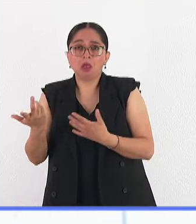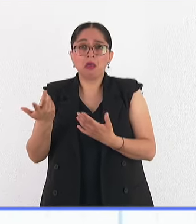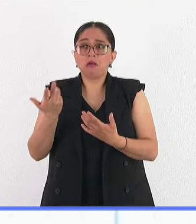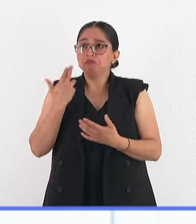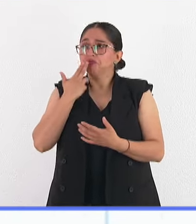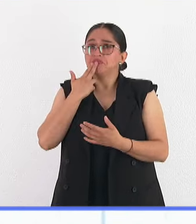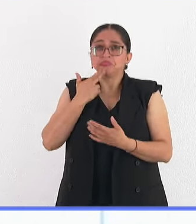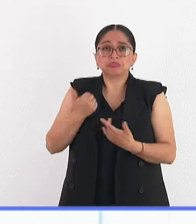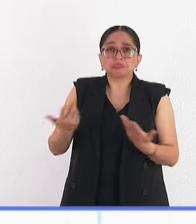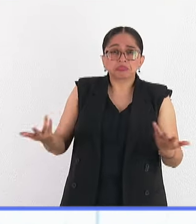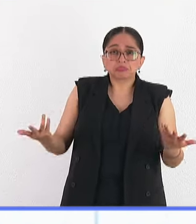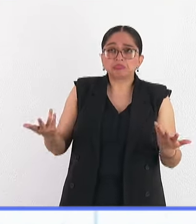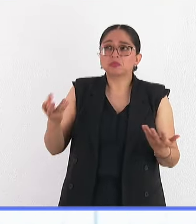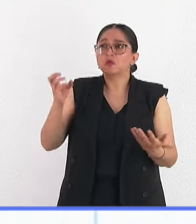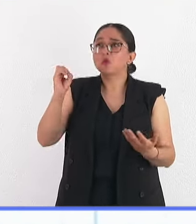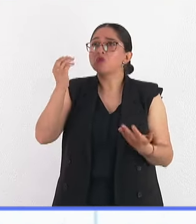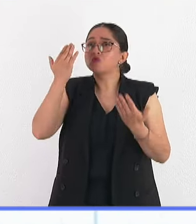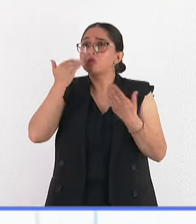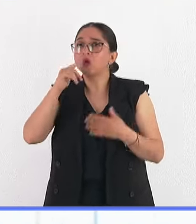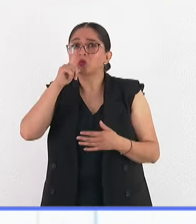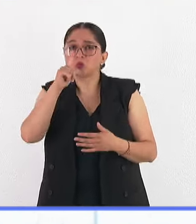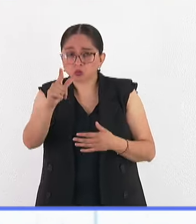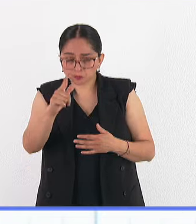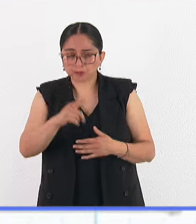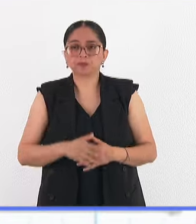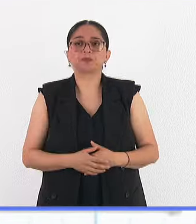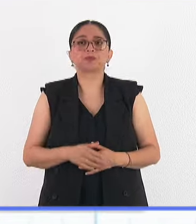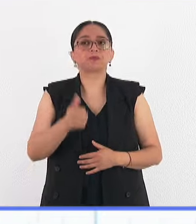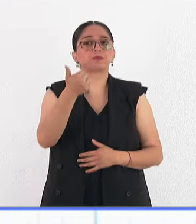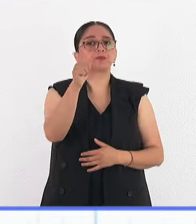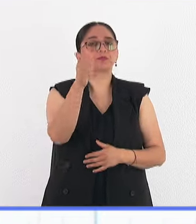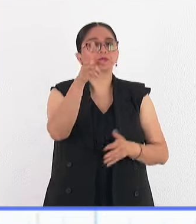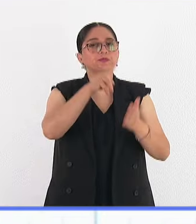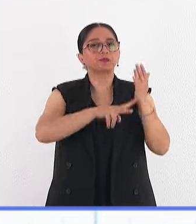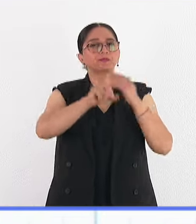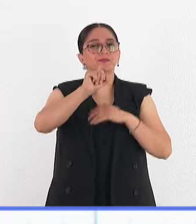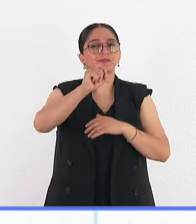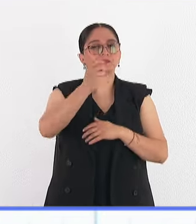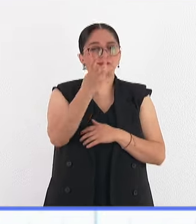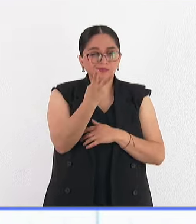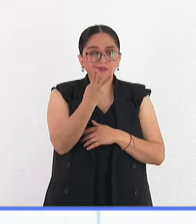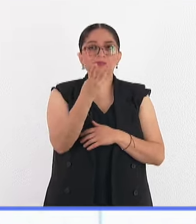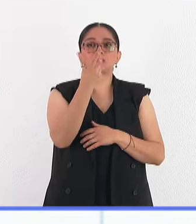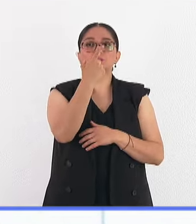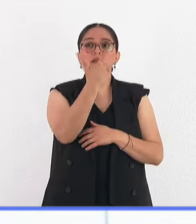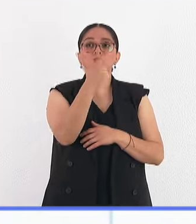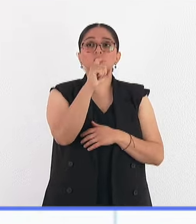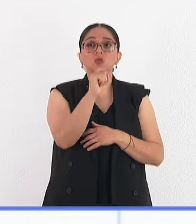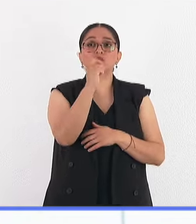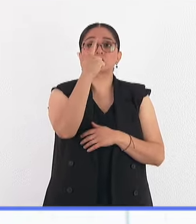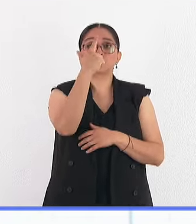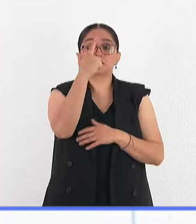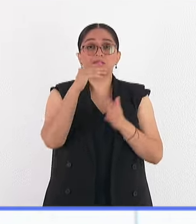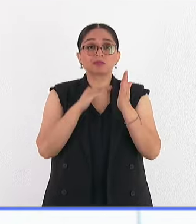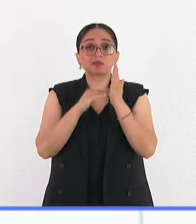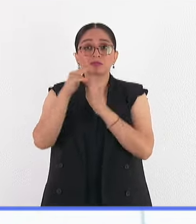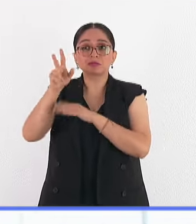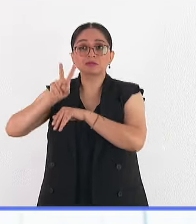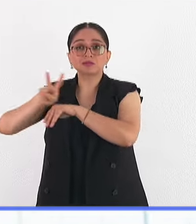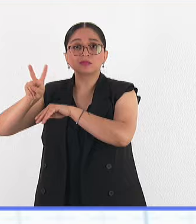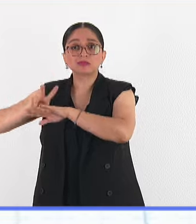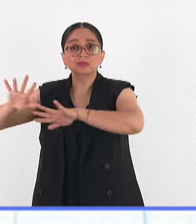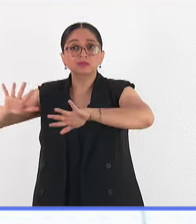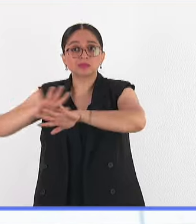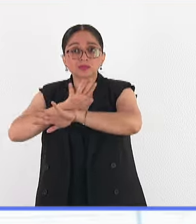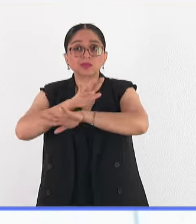no hay agua, o no hay luz. Para agosto de 2023, 7.7 millones de venezolanos dejaron su país. Y más de